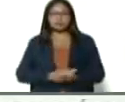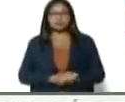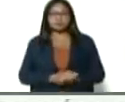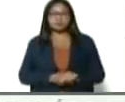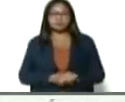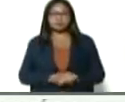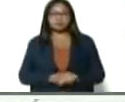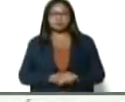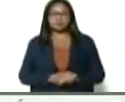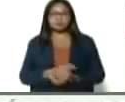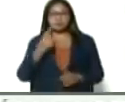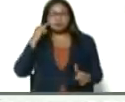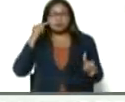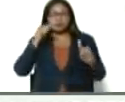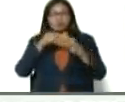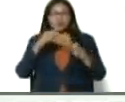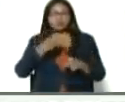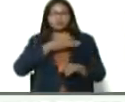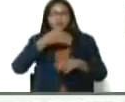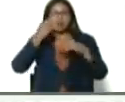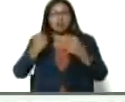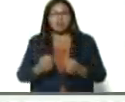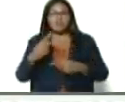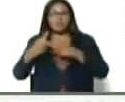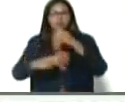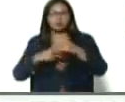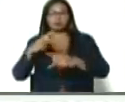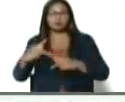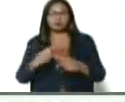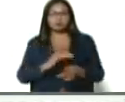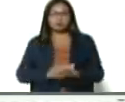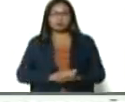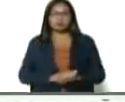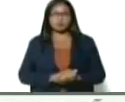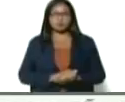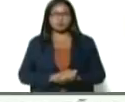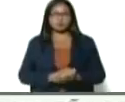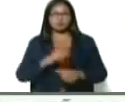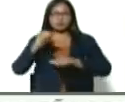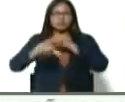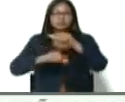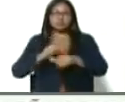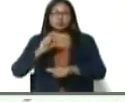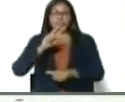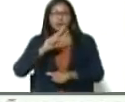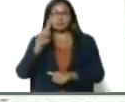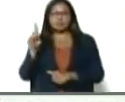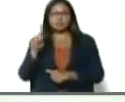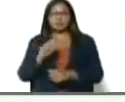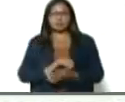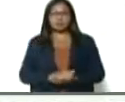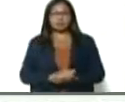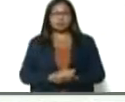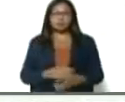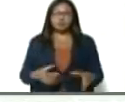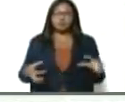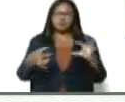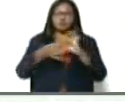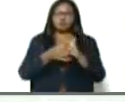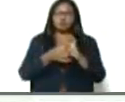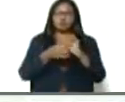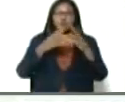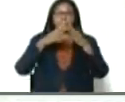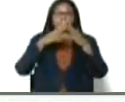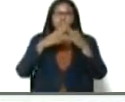con la idea, del socialismo, productivo, del siglo XXI, y con la unión, de